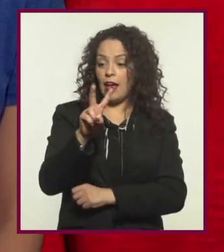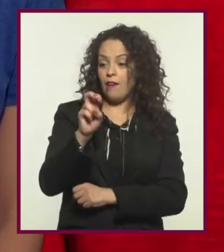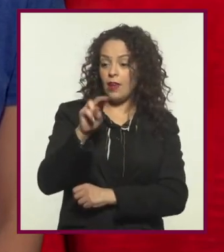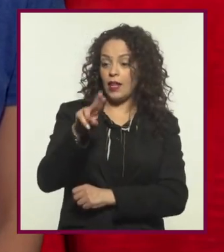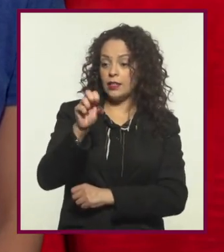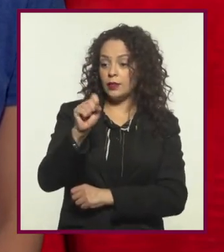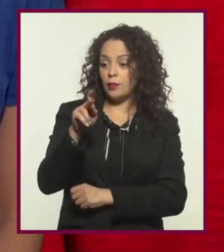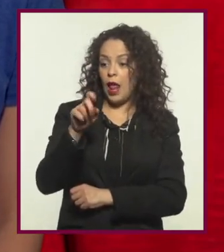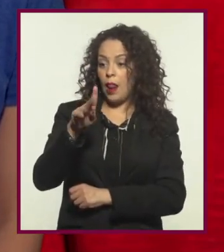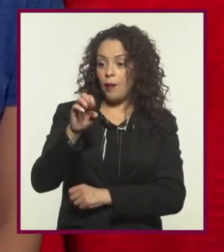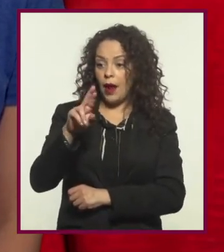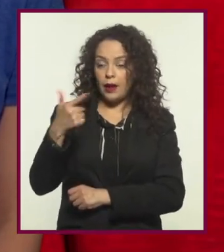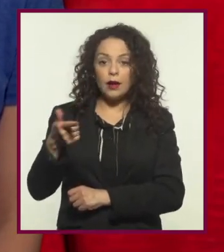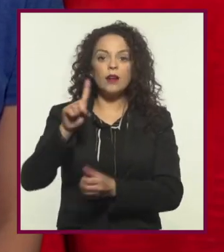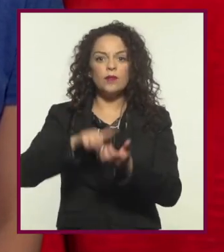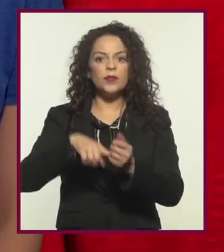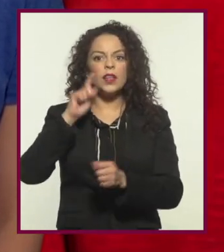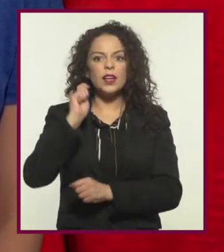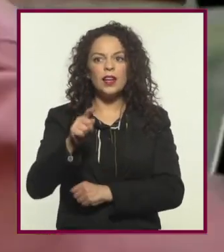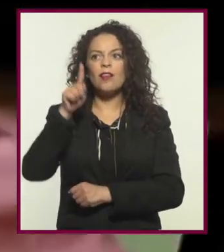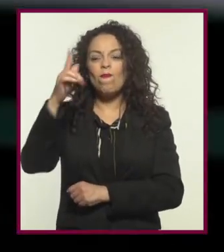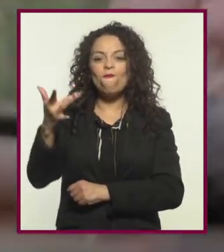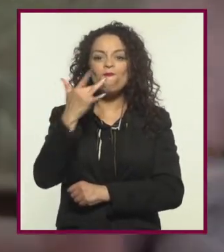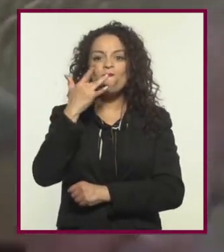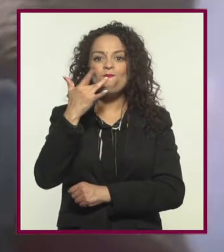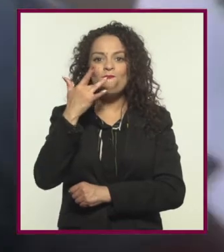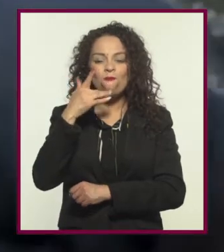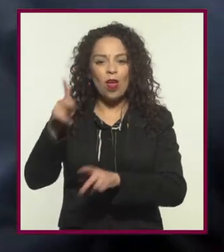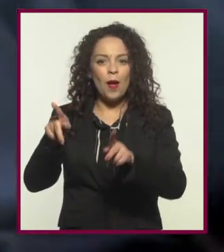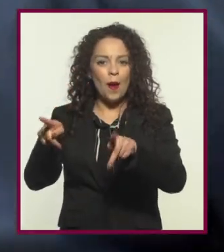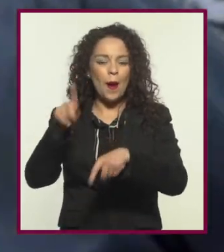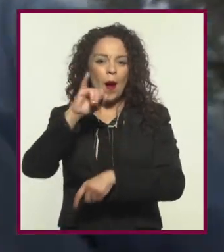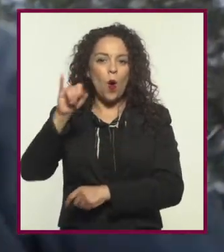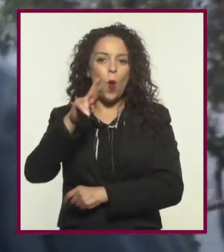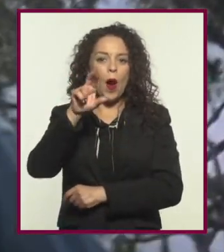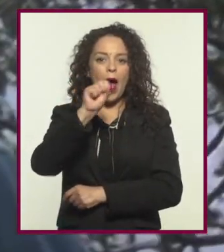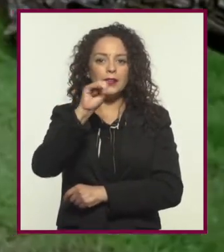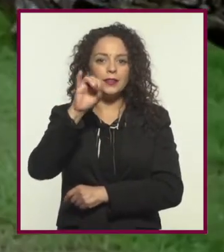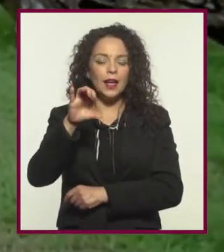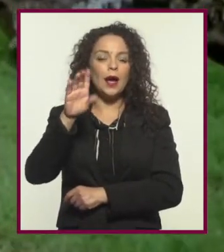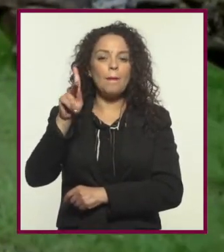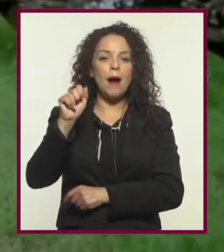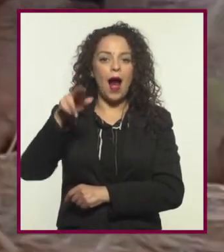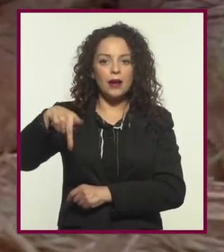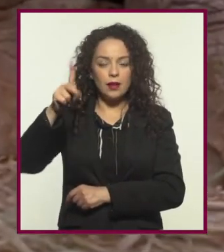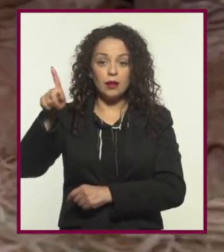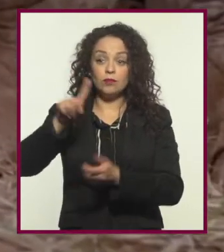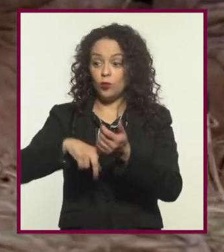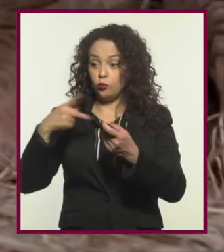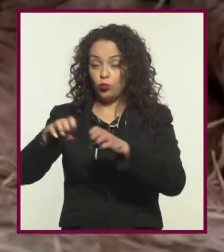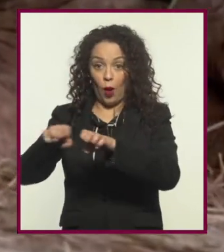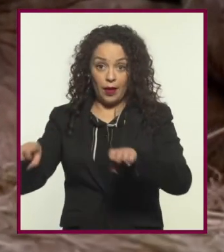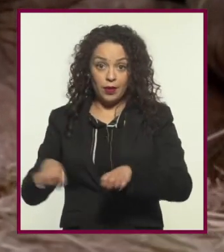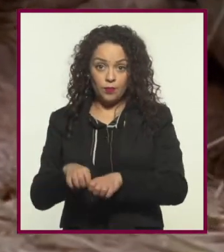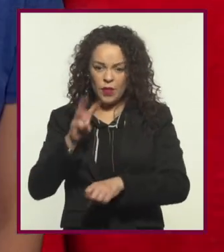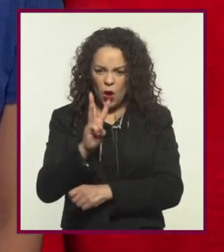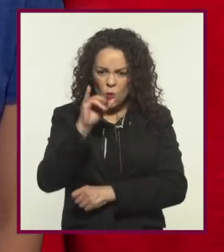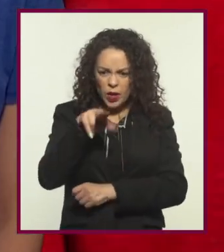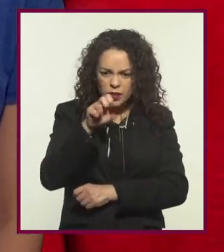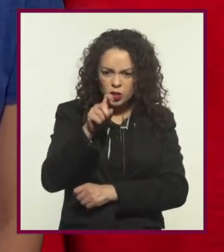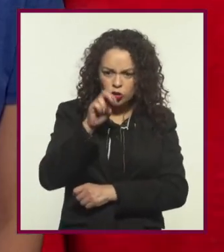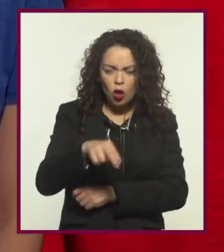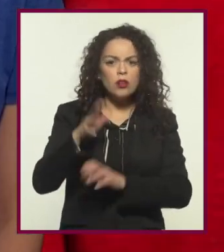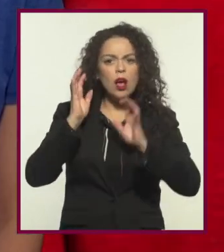Steven Spielberg logró sorprender al público con los efectos del Parque Jurásico, que deben mucho al trabajo de Stan Winston y su equipo.